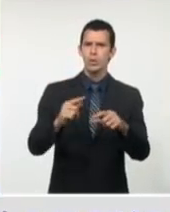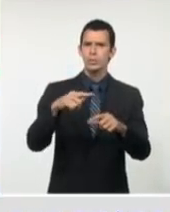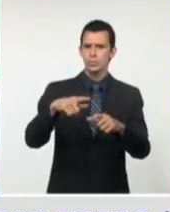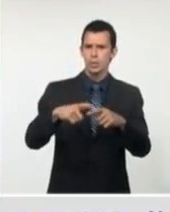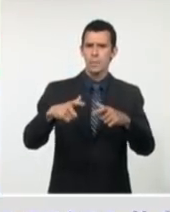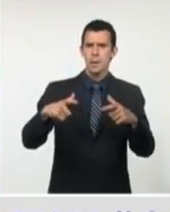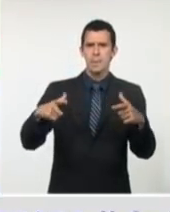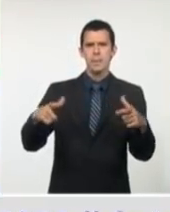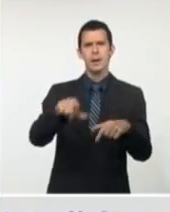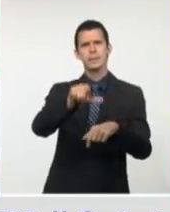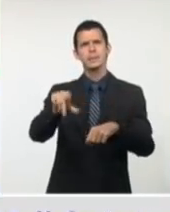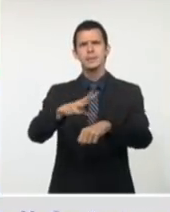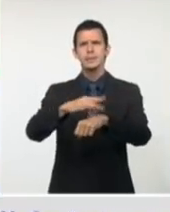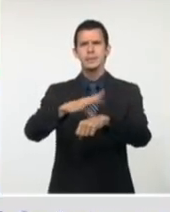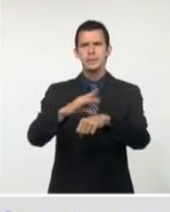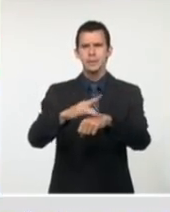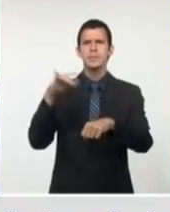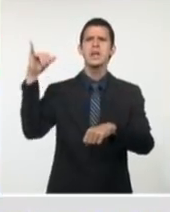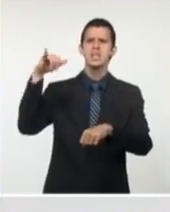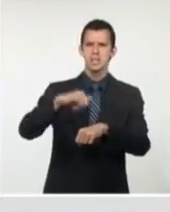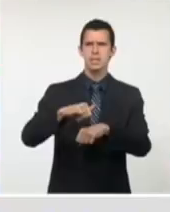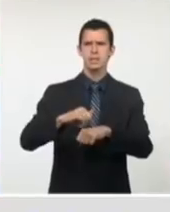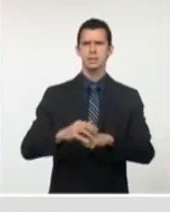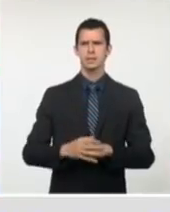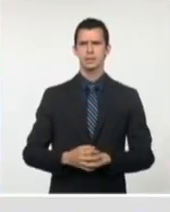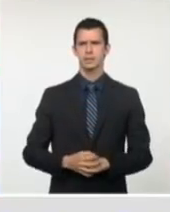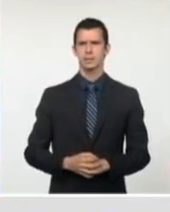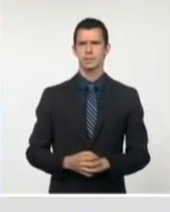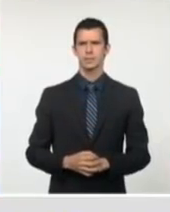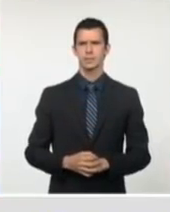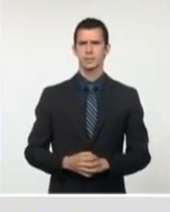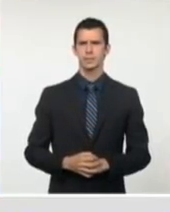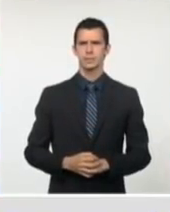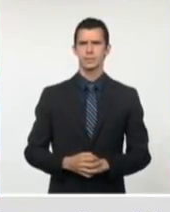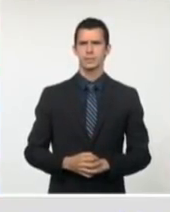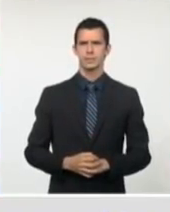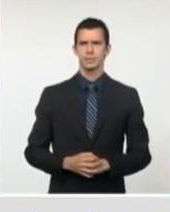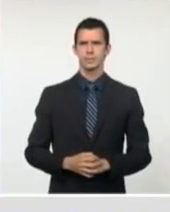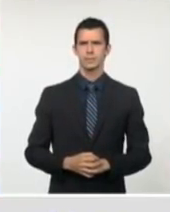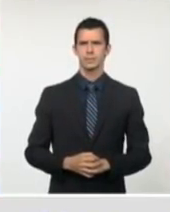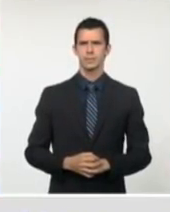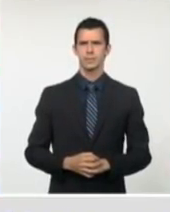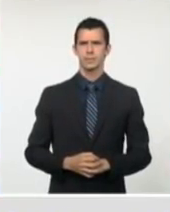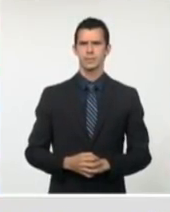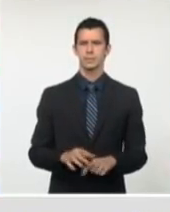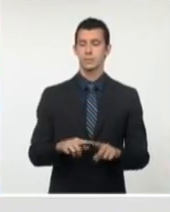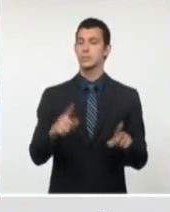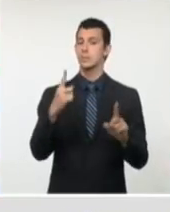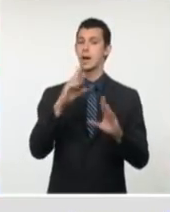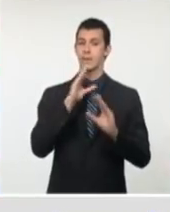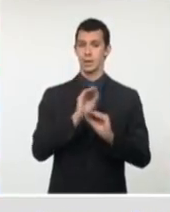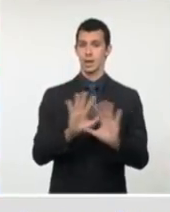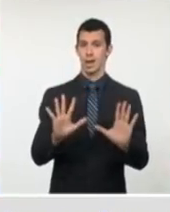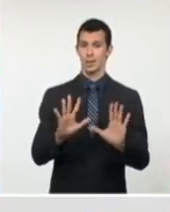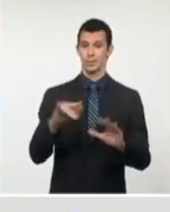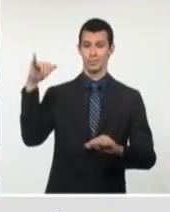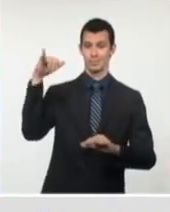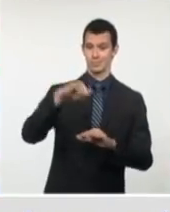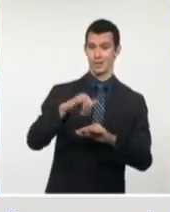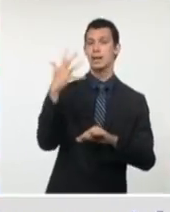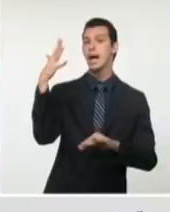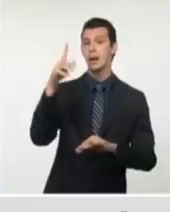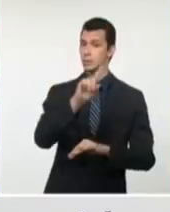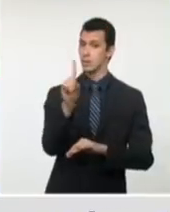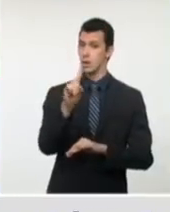algunos días lo hemos informado así. Todos son viajeros cubanos que han venido de diferentes países.